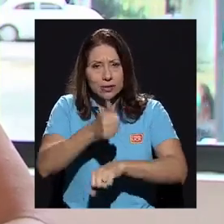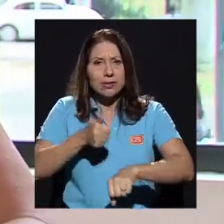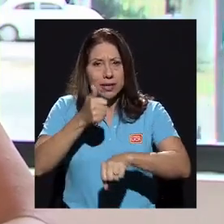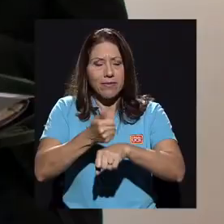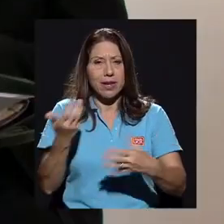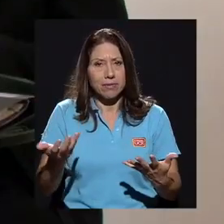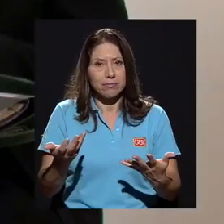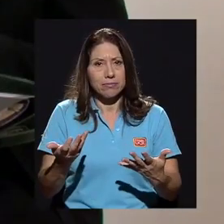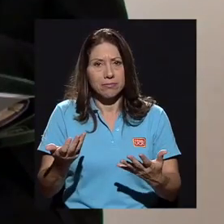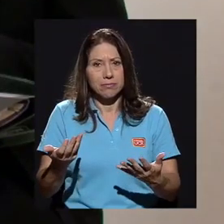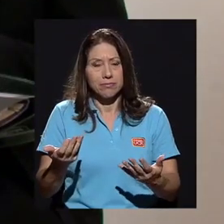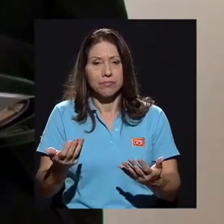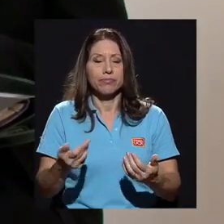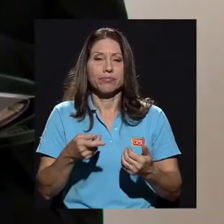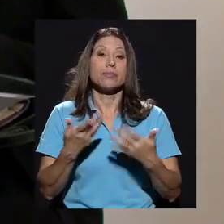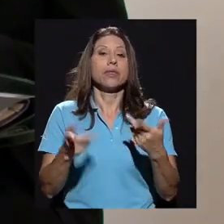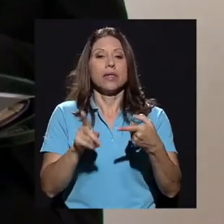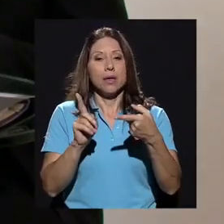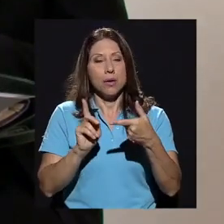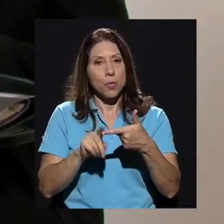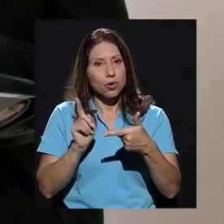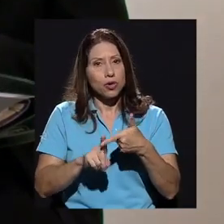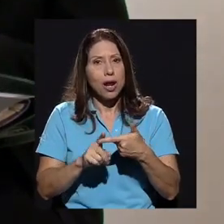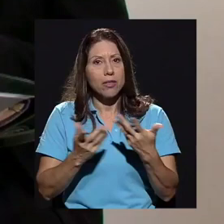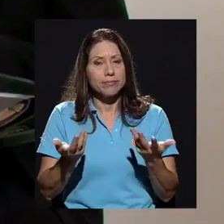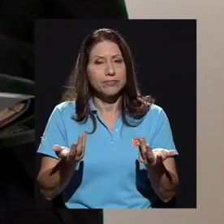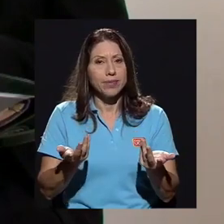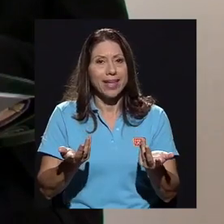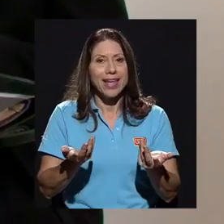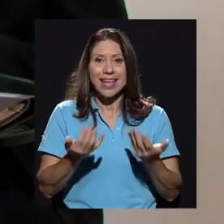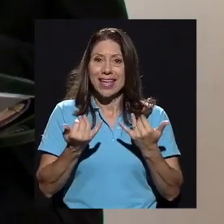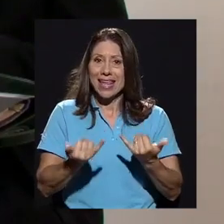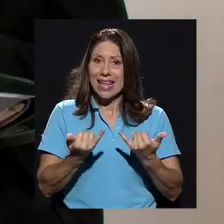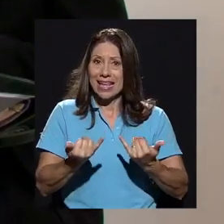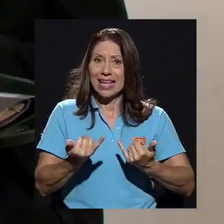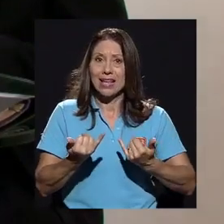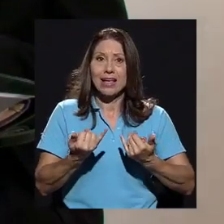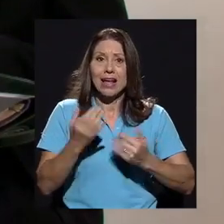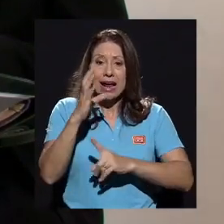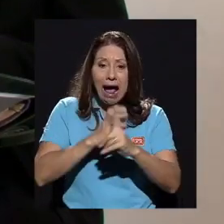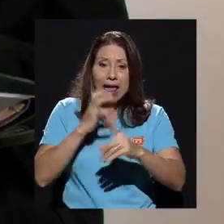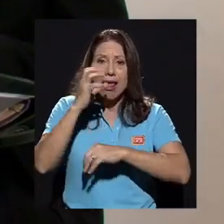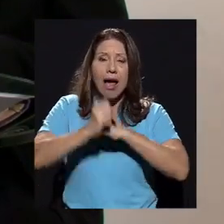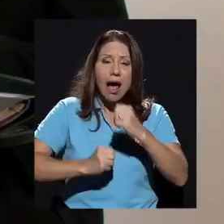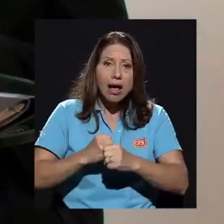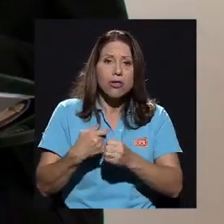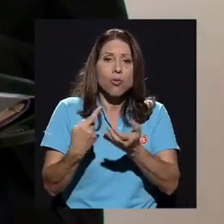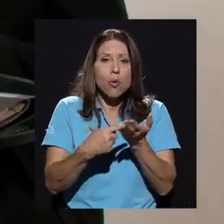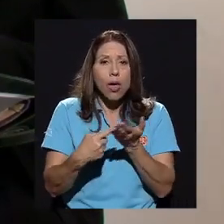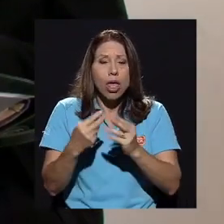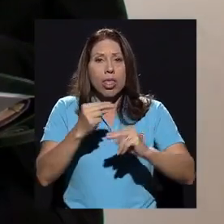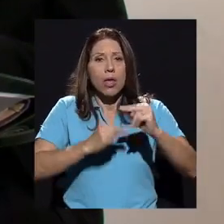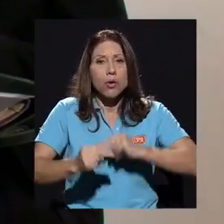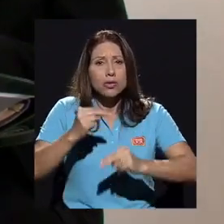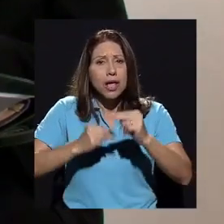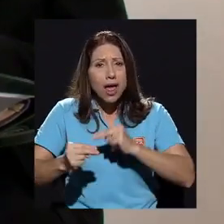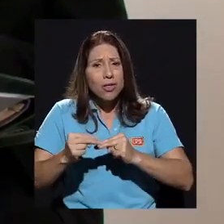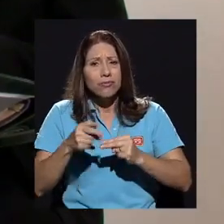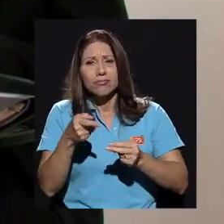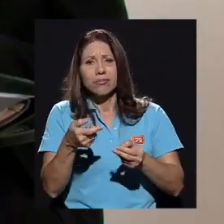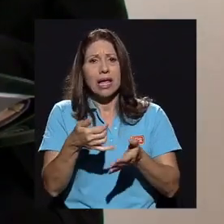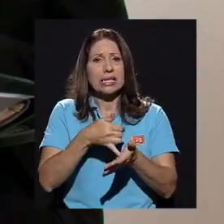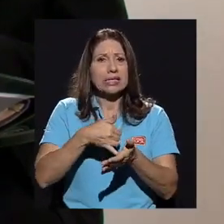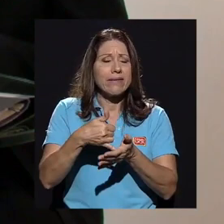defina, por un lado. Y por otro lado, el hecho de que esté siendo negociado cada año le da una inestabilidad